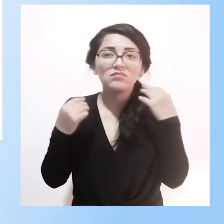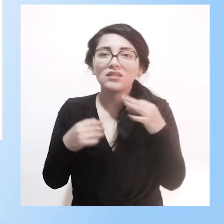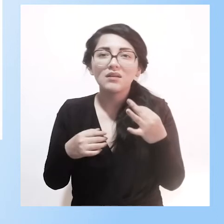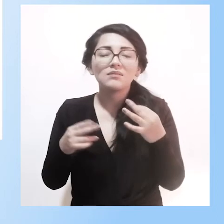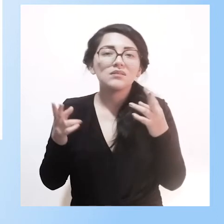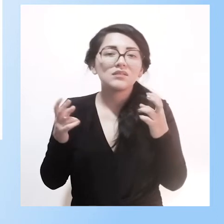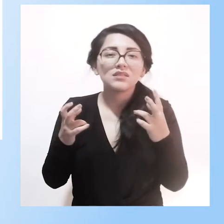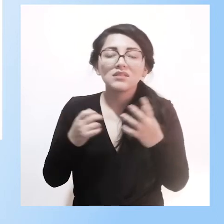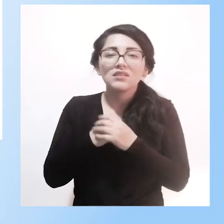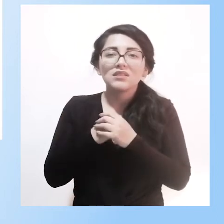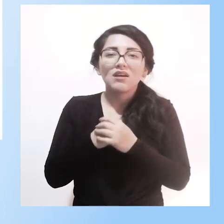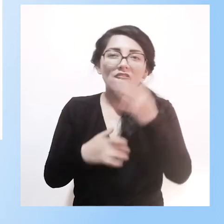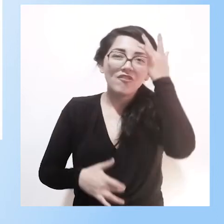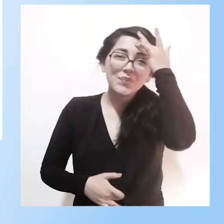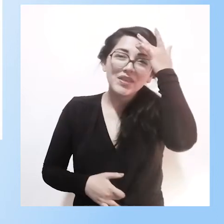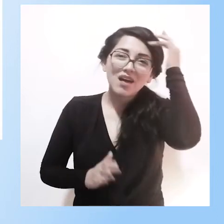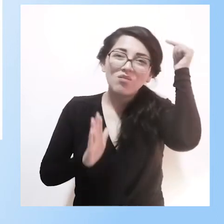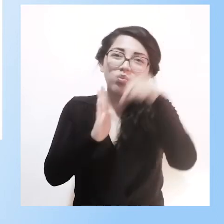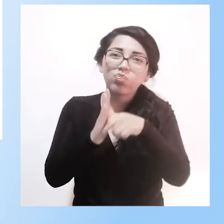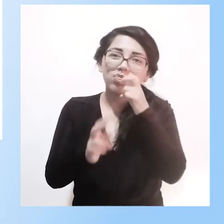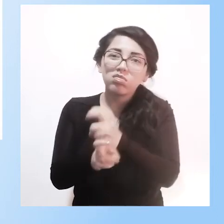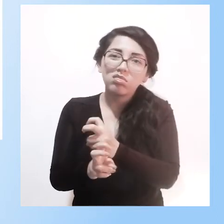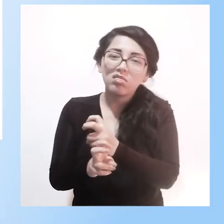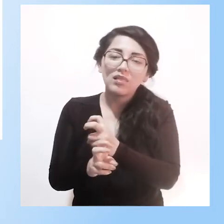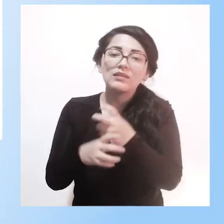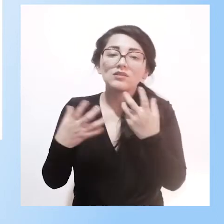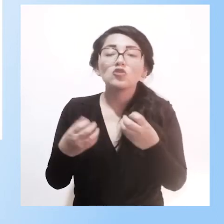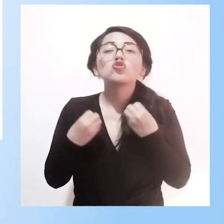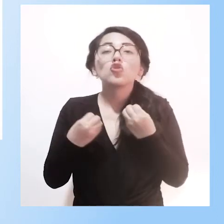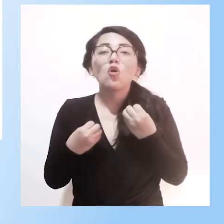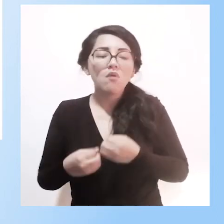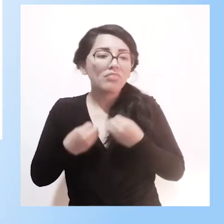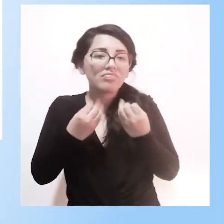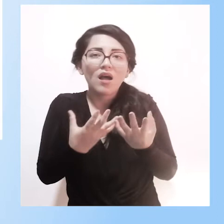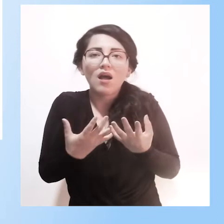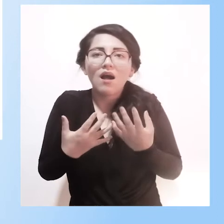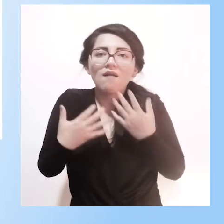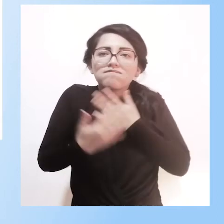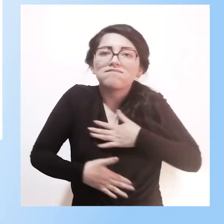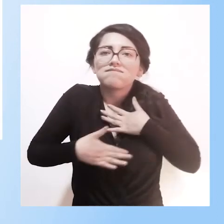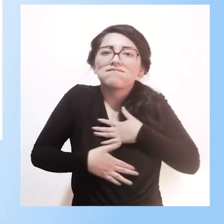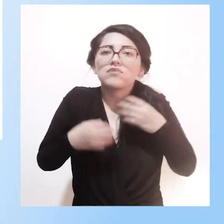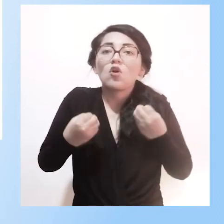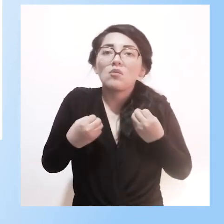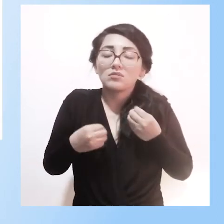las enfermedades crónicas, que se mejoran las cualidades de vida. El niño, cuando está en una situación